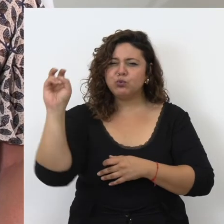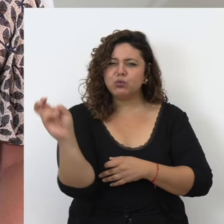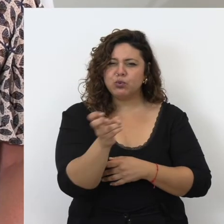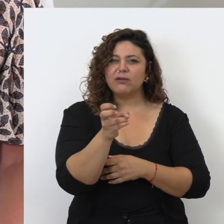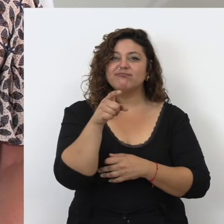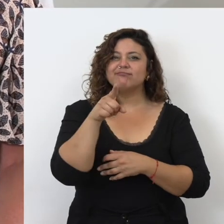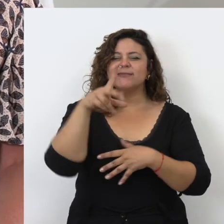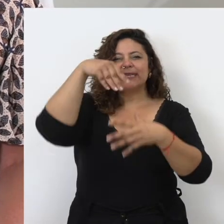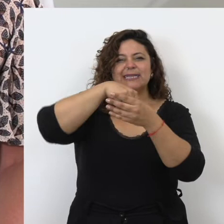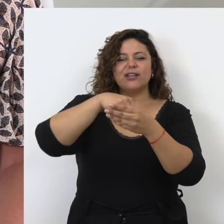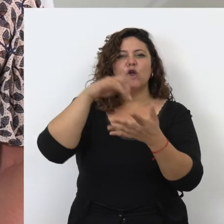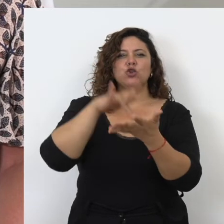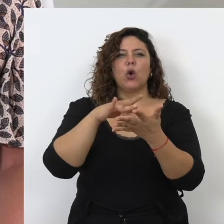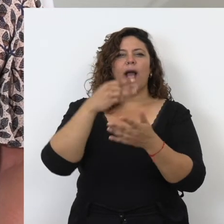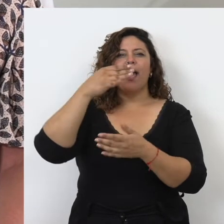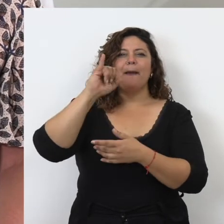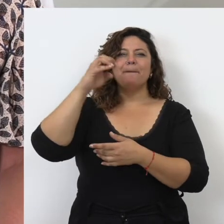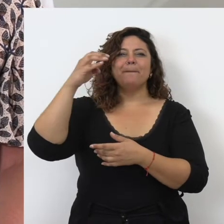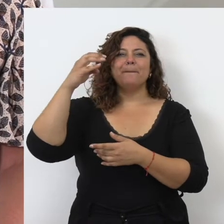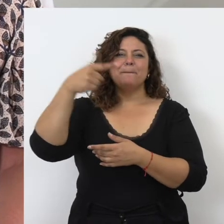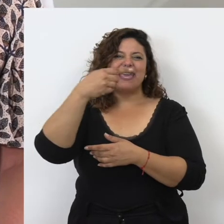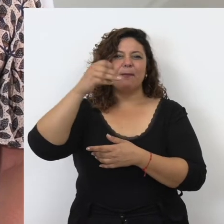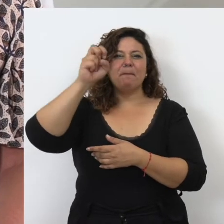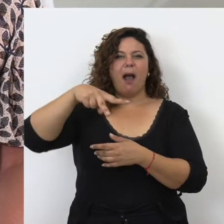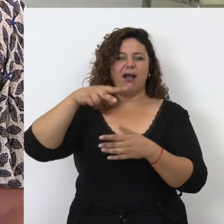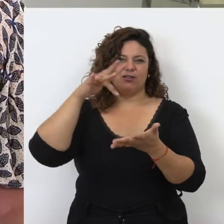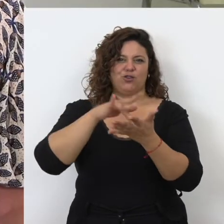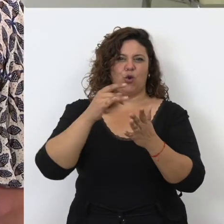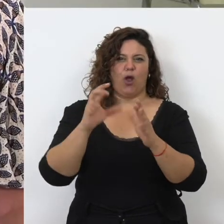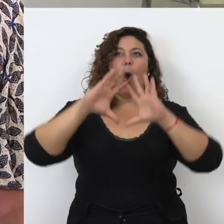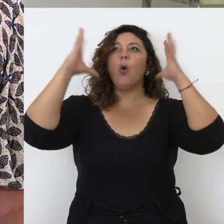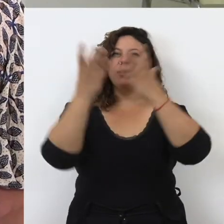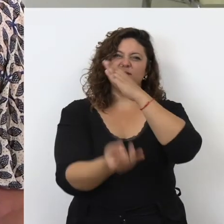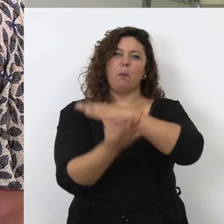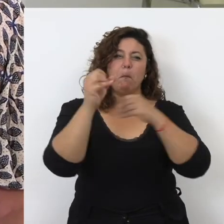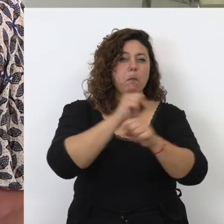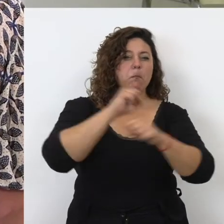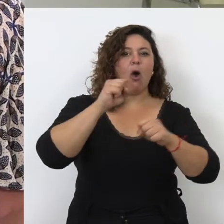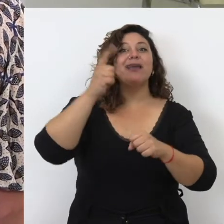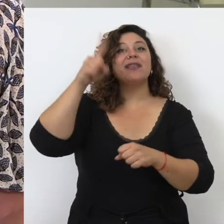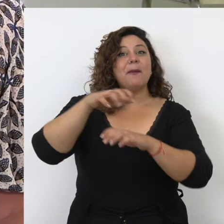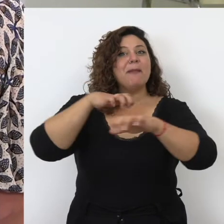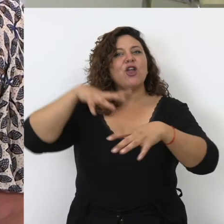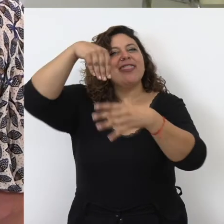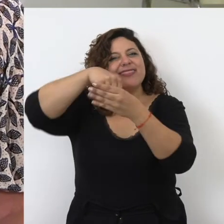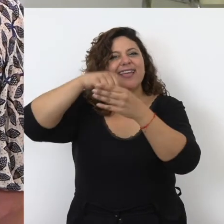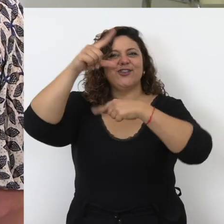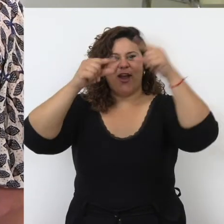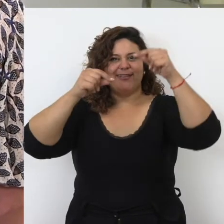se han formado unos pocos en el Big Bang en el origen del universo y la gran mayoría en el interior de las estrellas